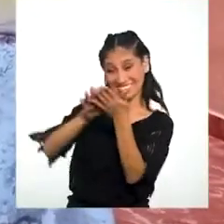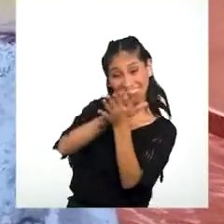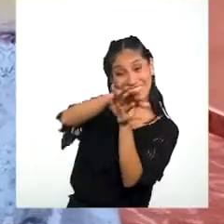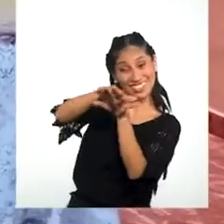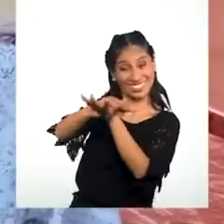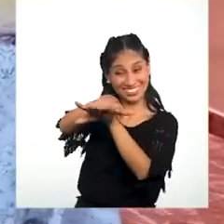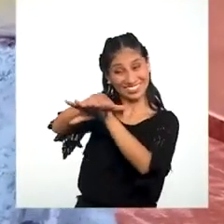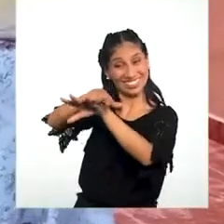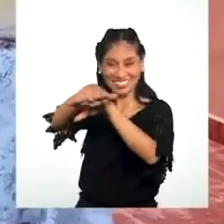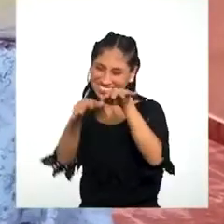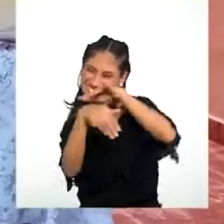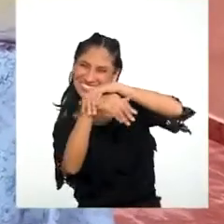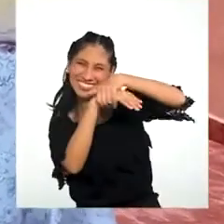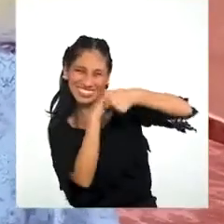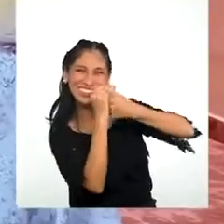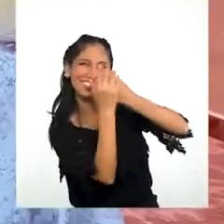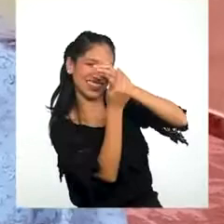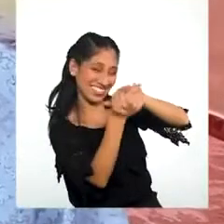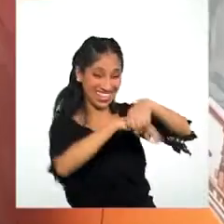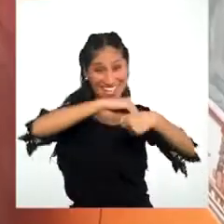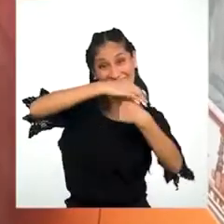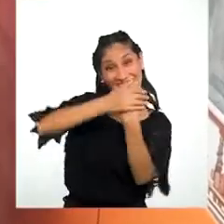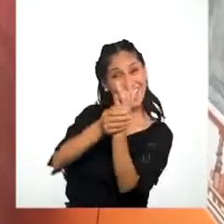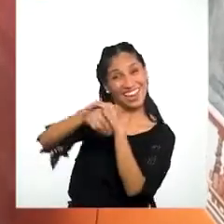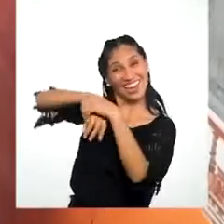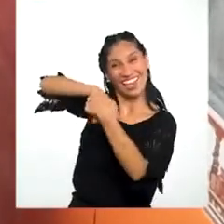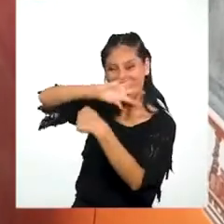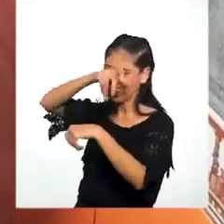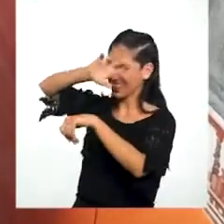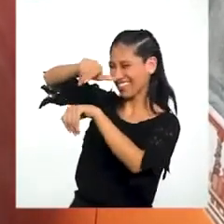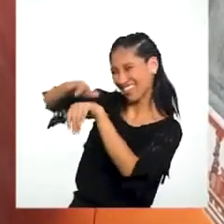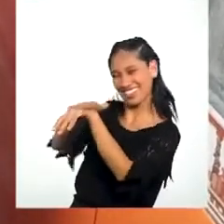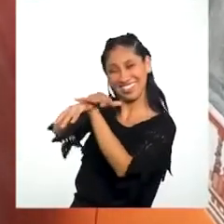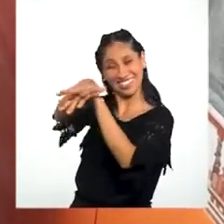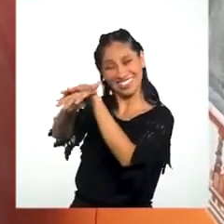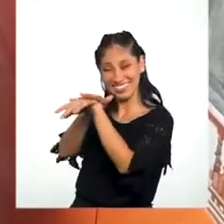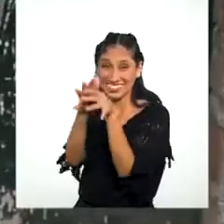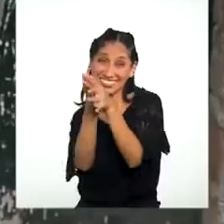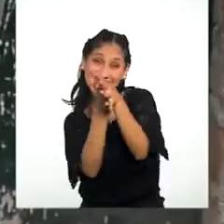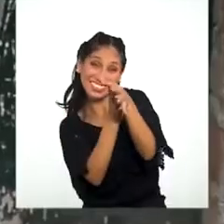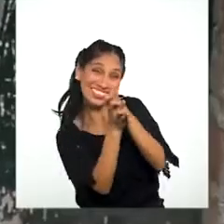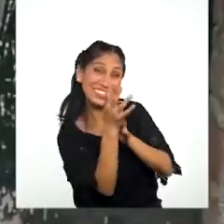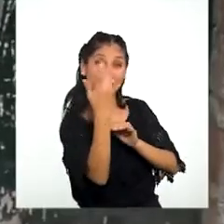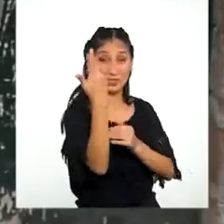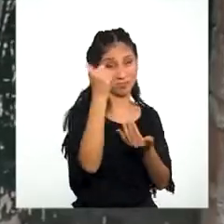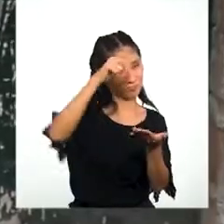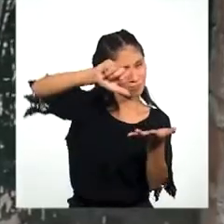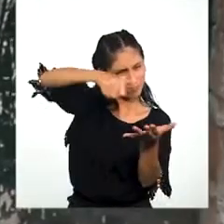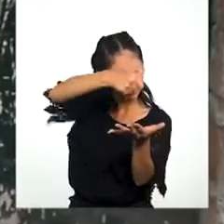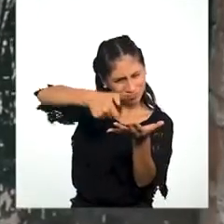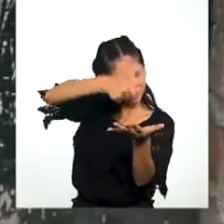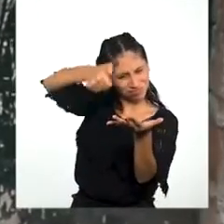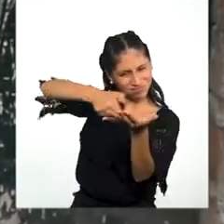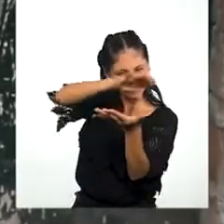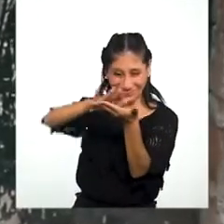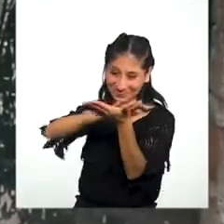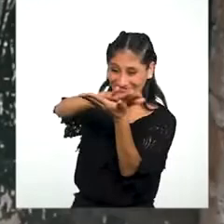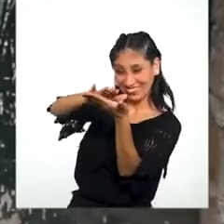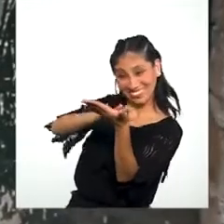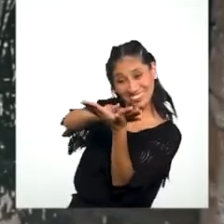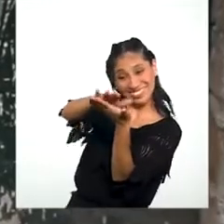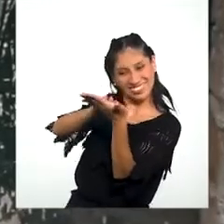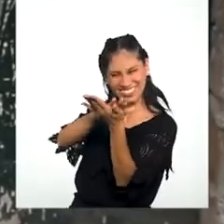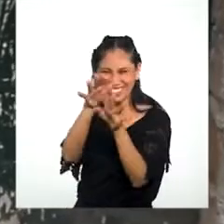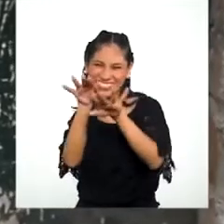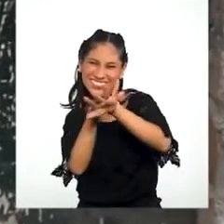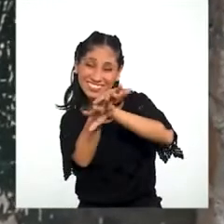Lavo bien mis manos Con agua y con jabón Agua con jabón Agua con jabón Pongo jabón En mi mano Froto